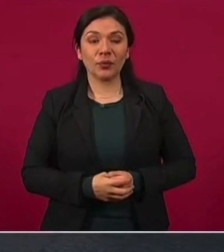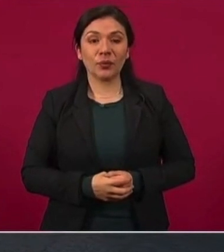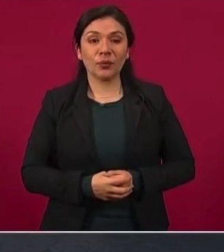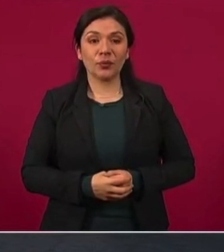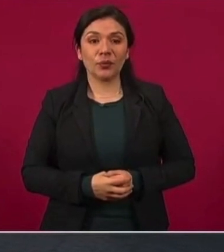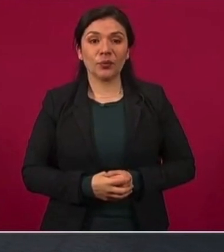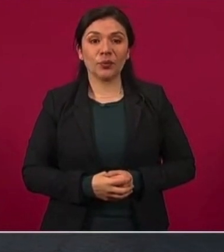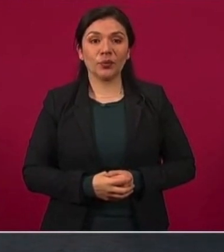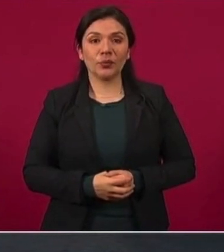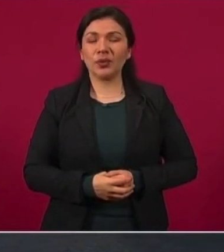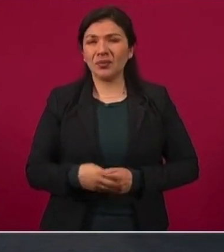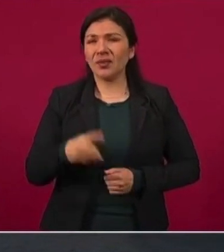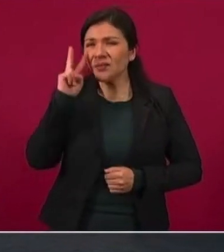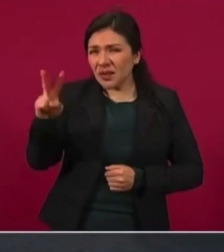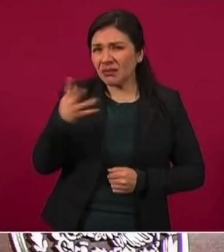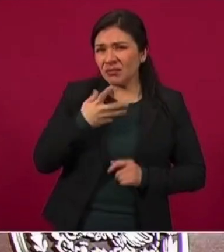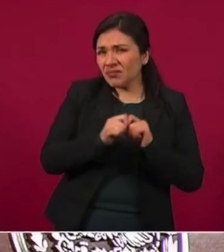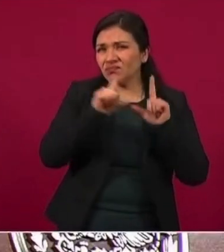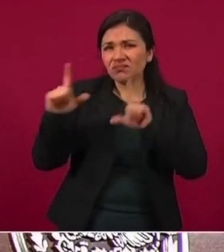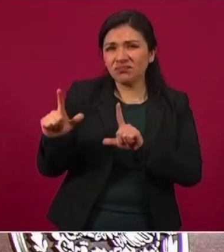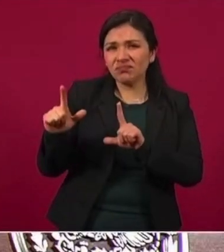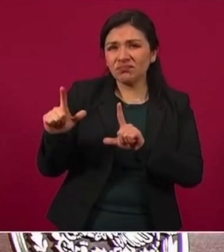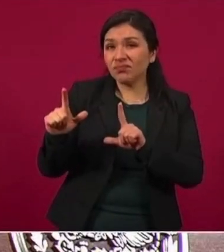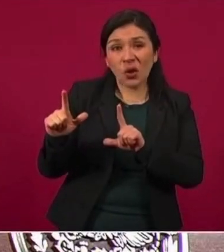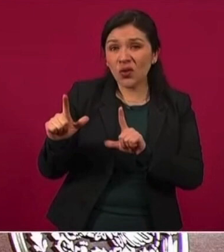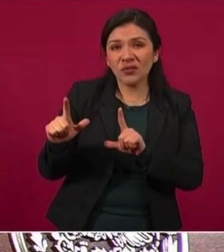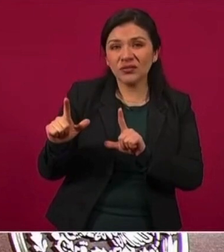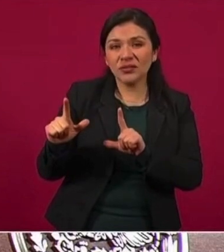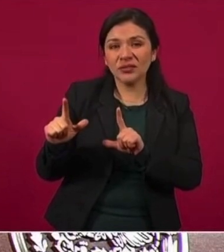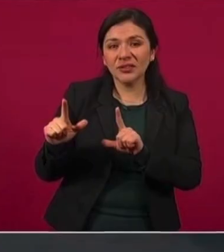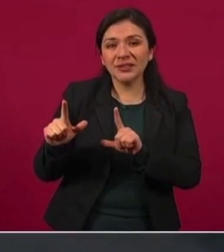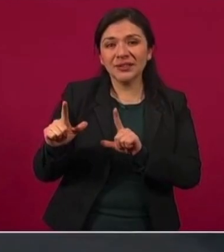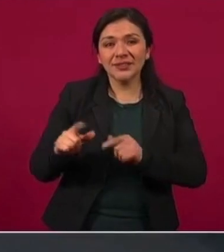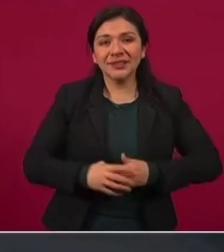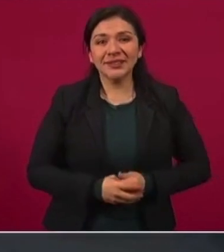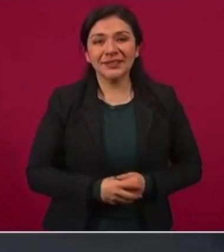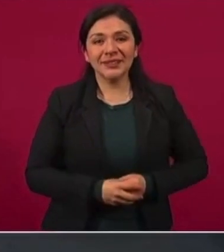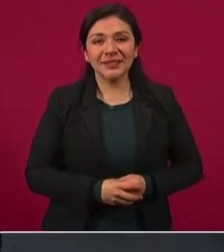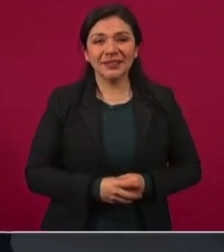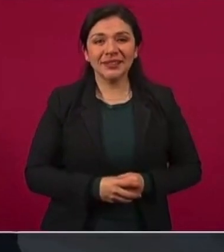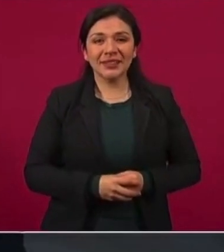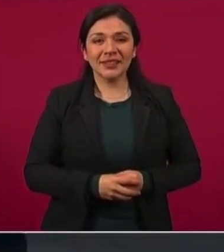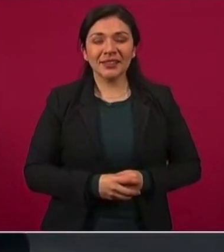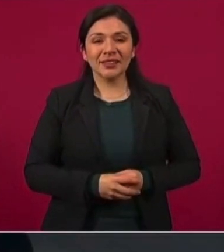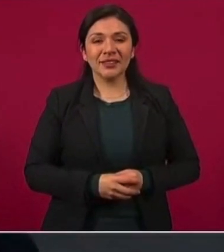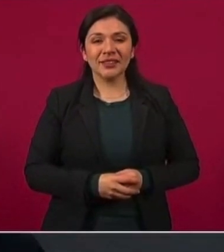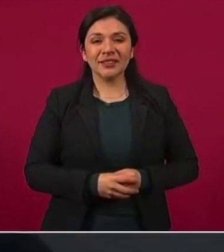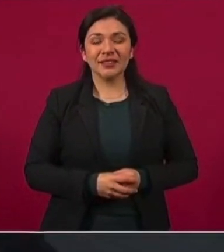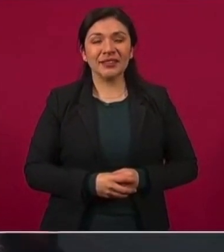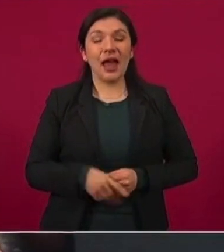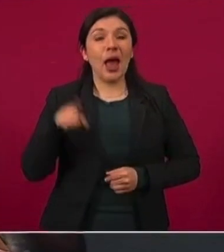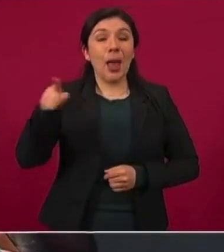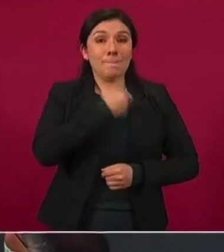¿No lo tienen? No, lo que dijo el